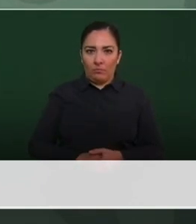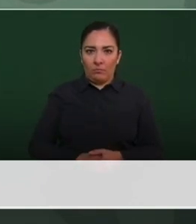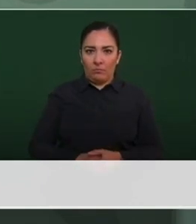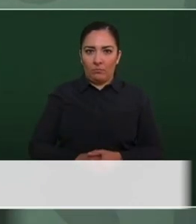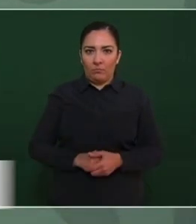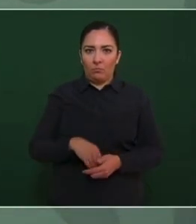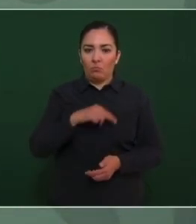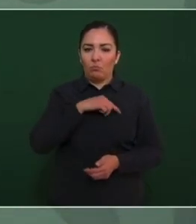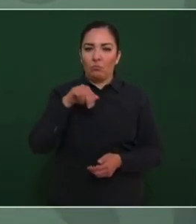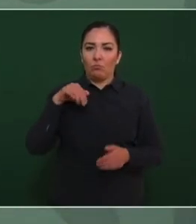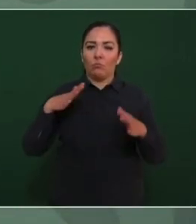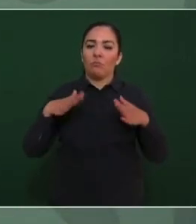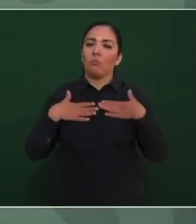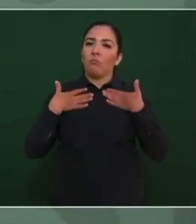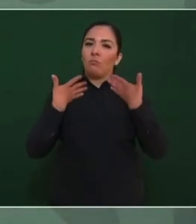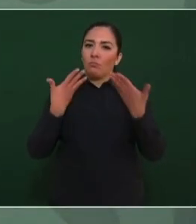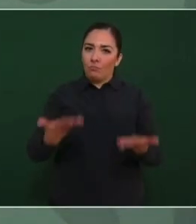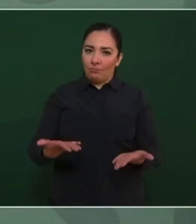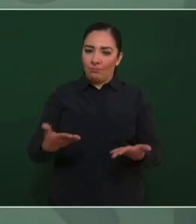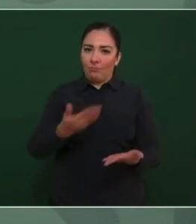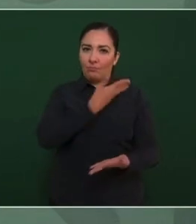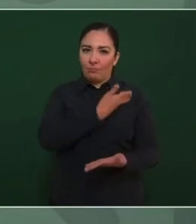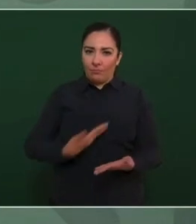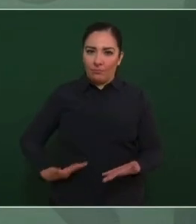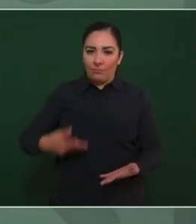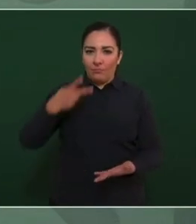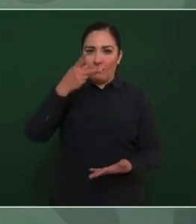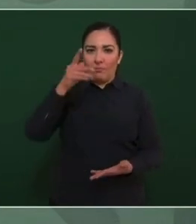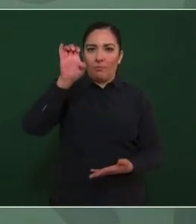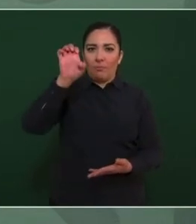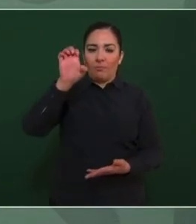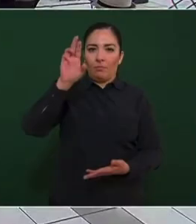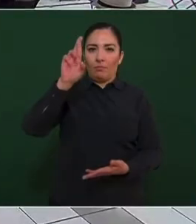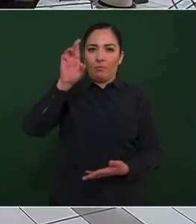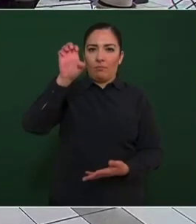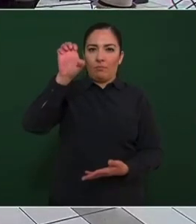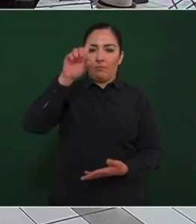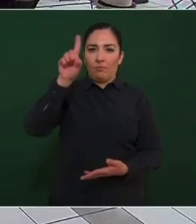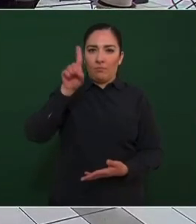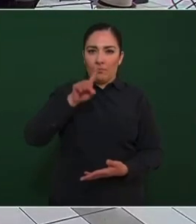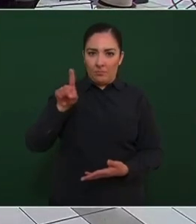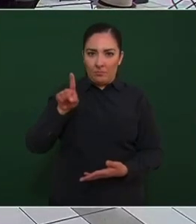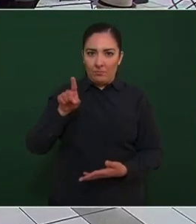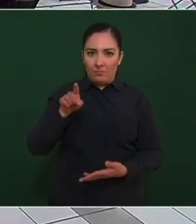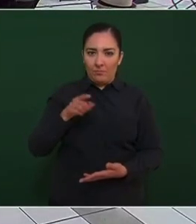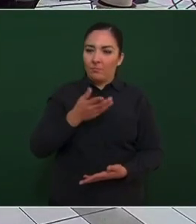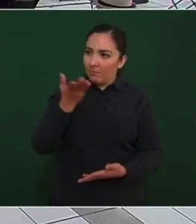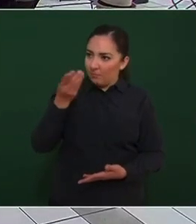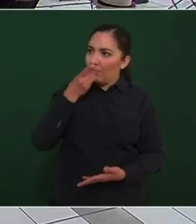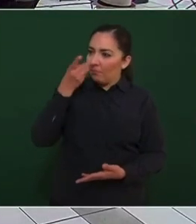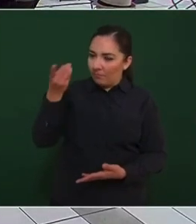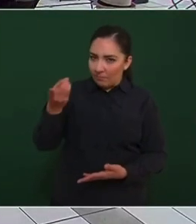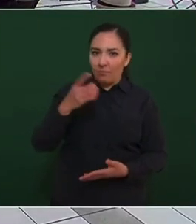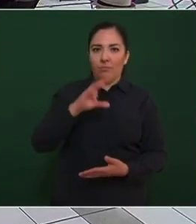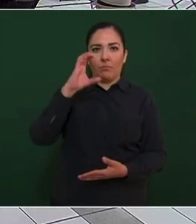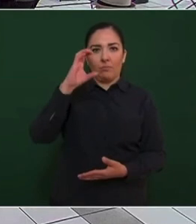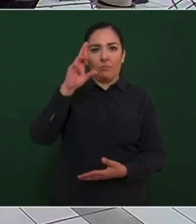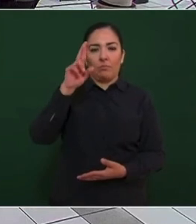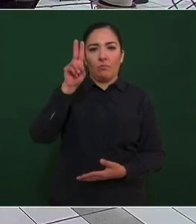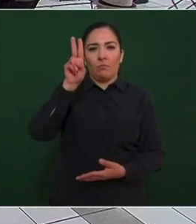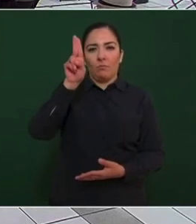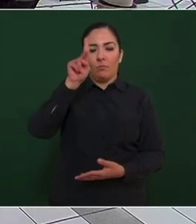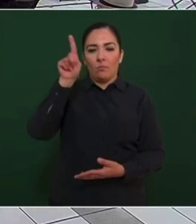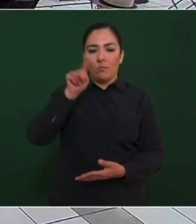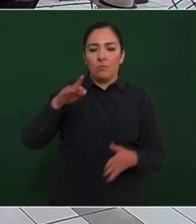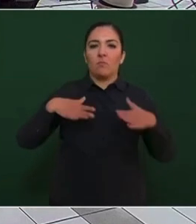confianza al presidente municipal también, lo quiero dejar de manifiesto, a Cruz. a mí también.